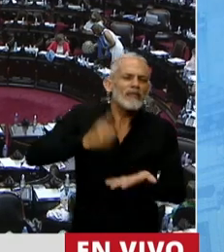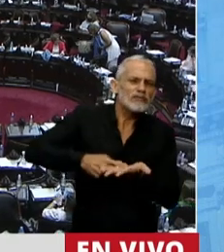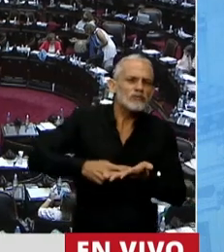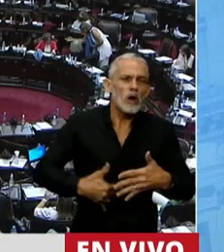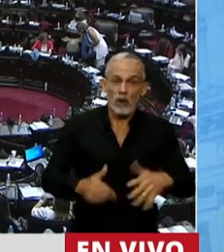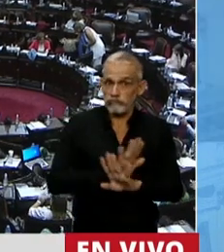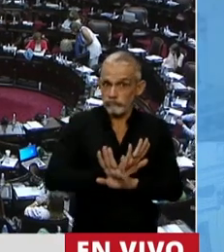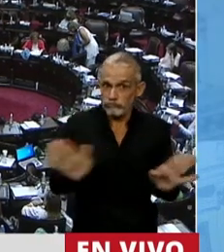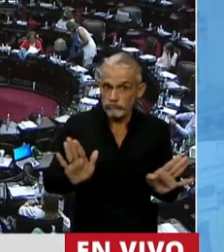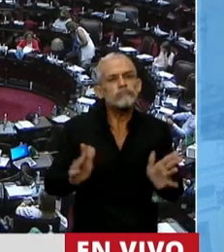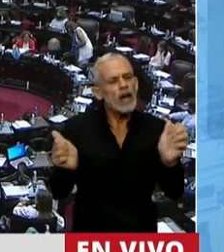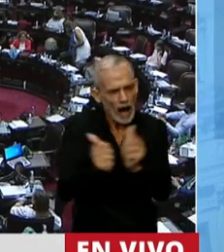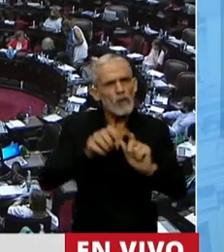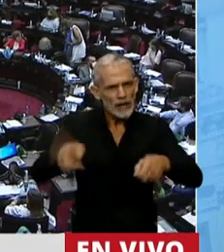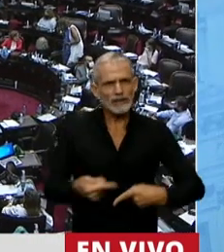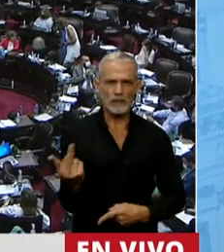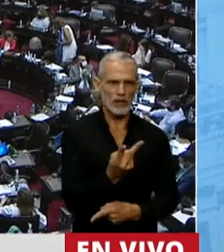llegue a término.